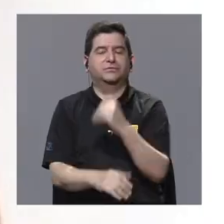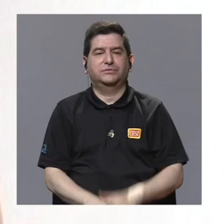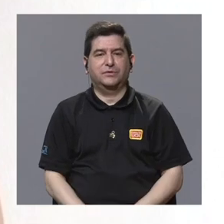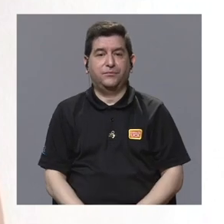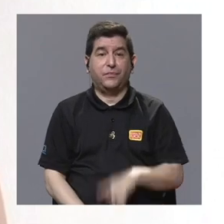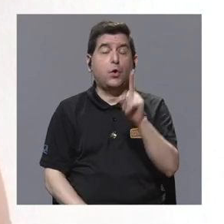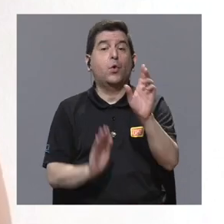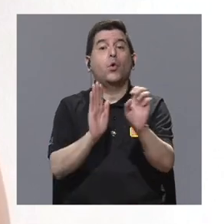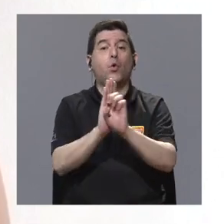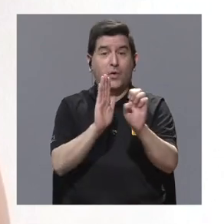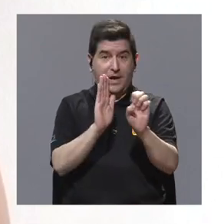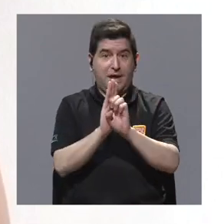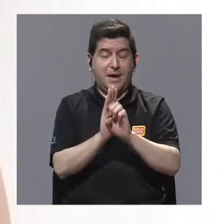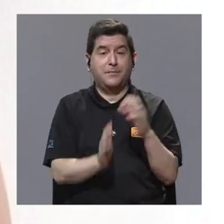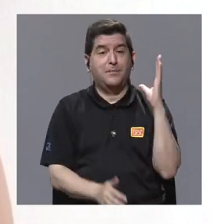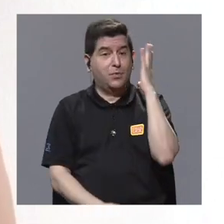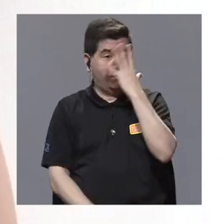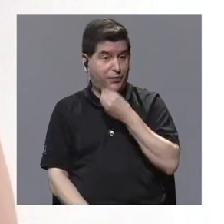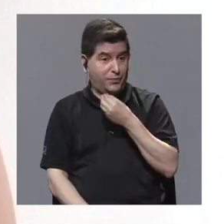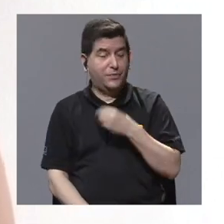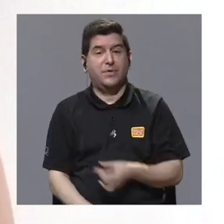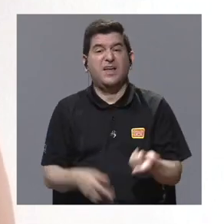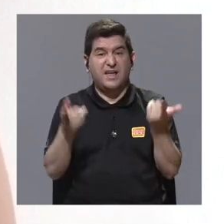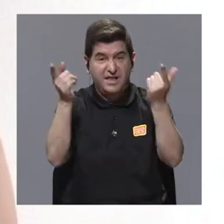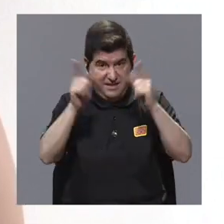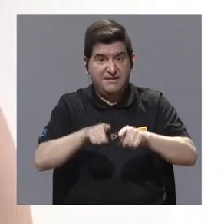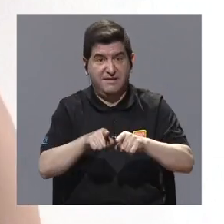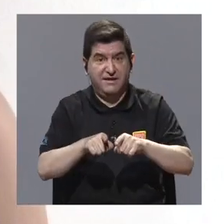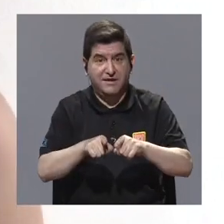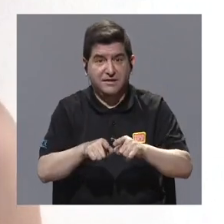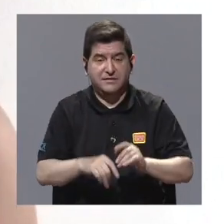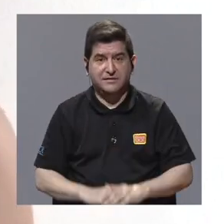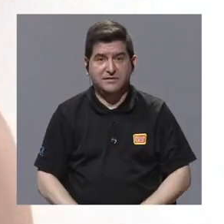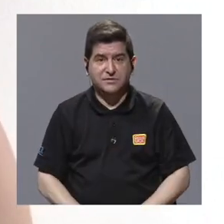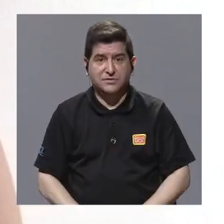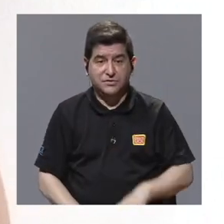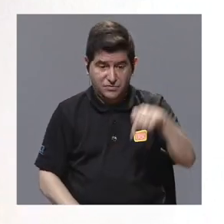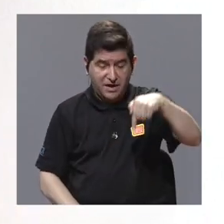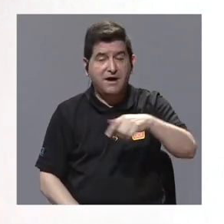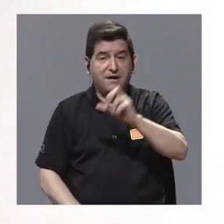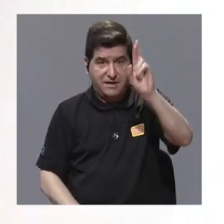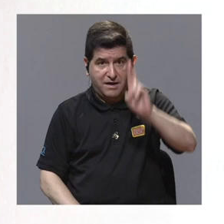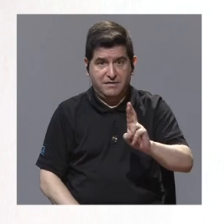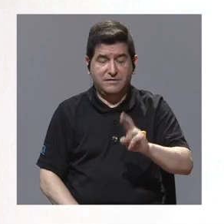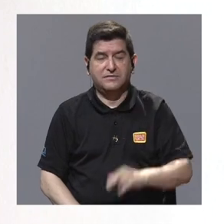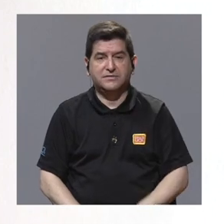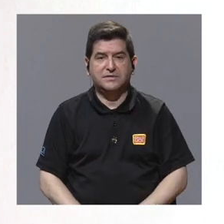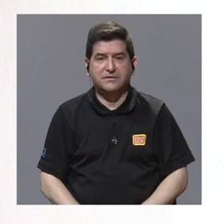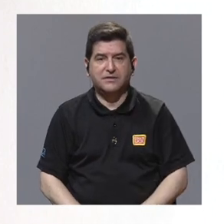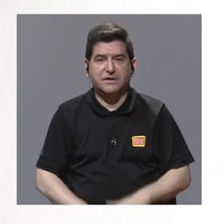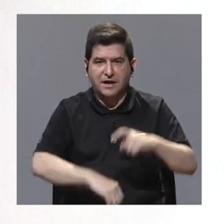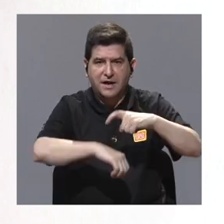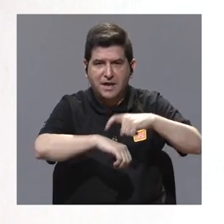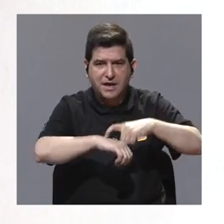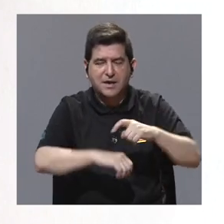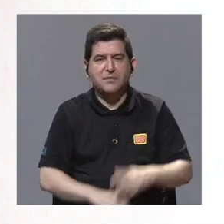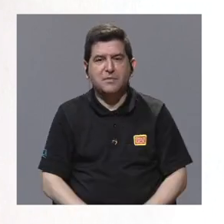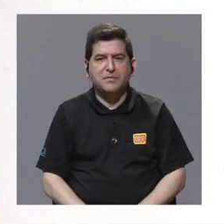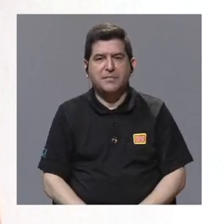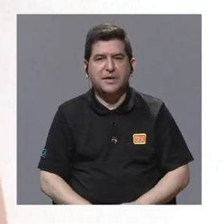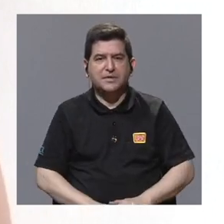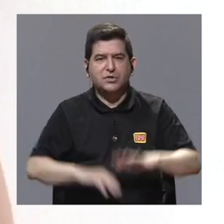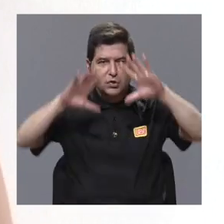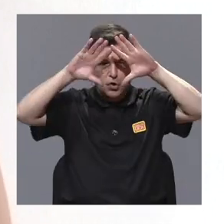Uno de los ejemplos más bonitos, y de hecho es un ejemplo costarricense, de cuando se ve ese tipo de diplomacia